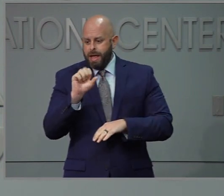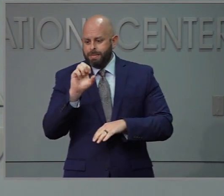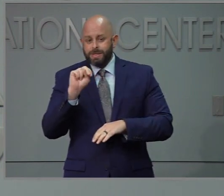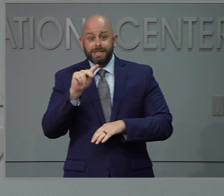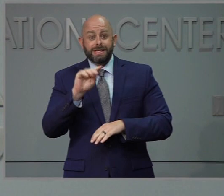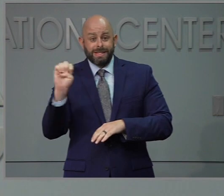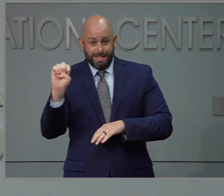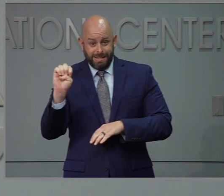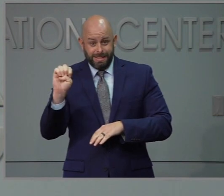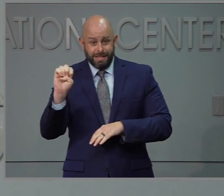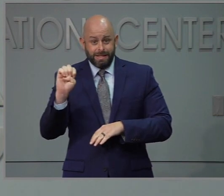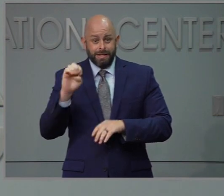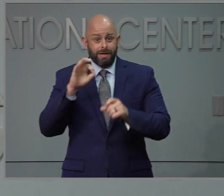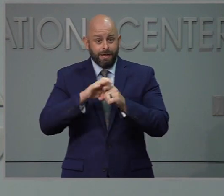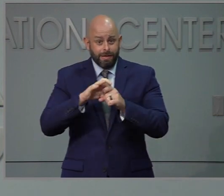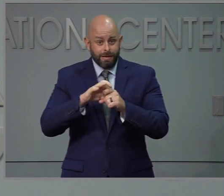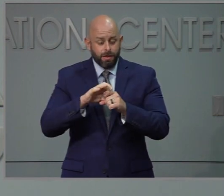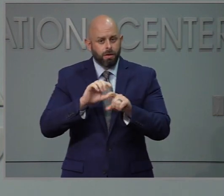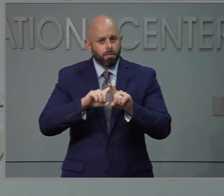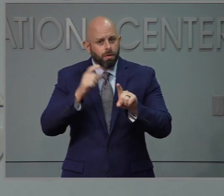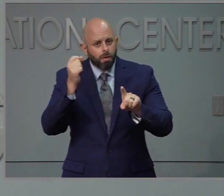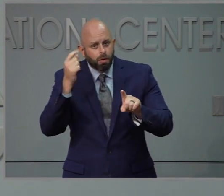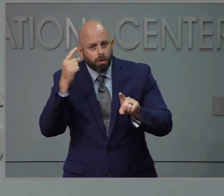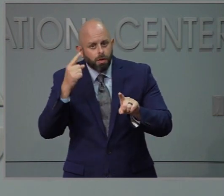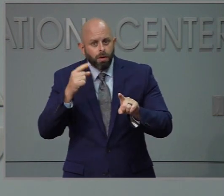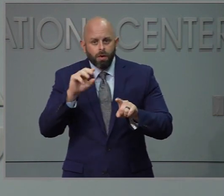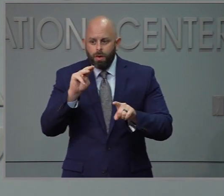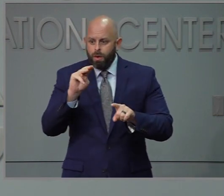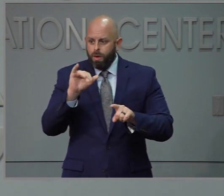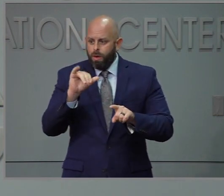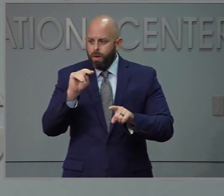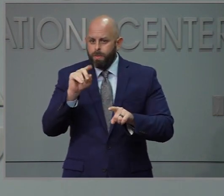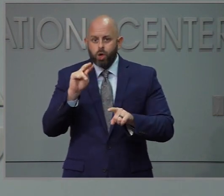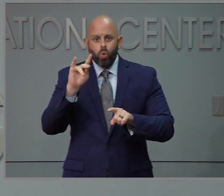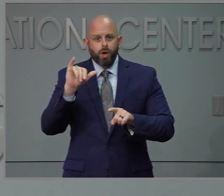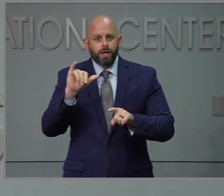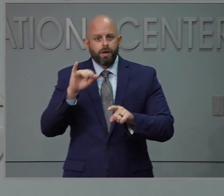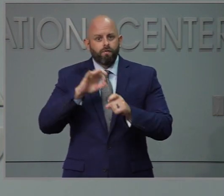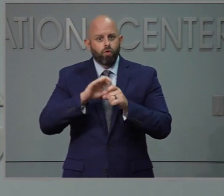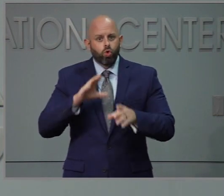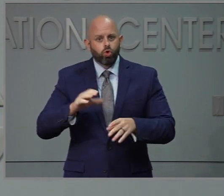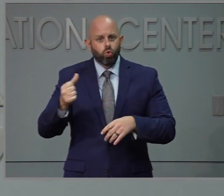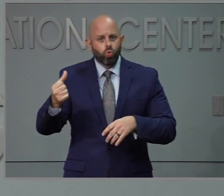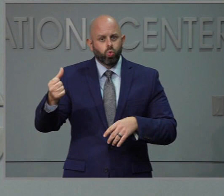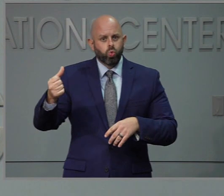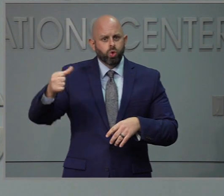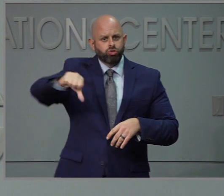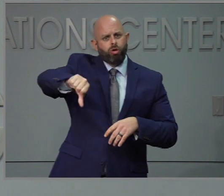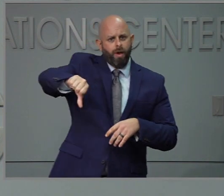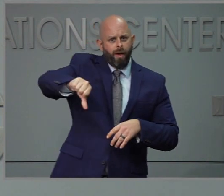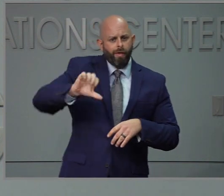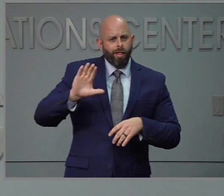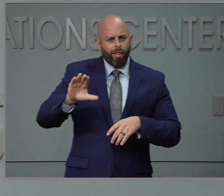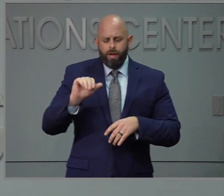Parece ser que en las min o los votos de las minorías están siendo rechazadas. En mayor medida.